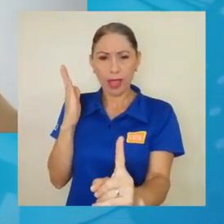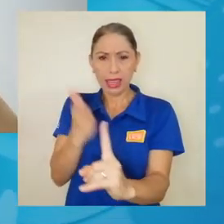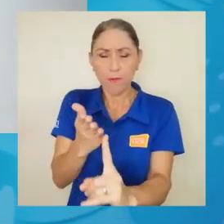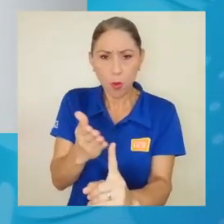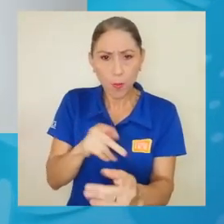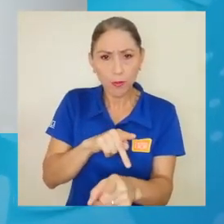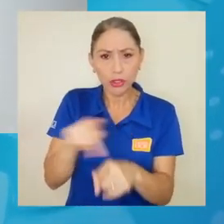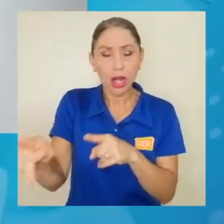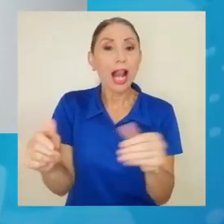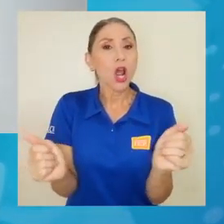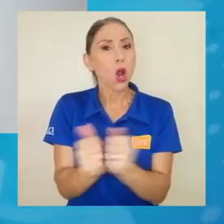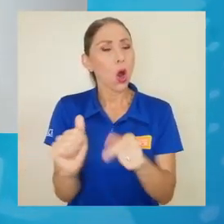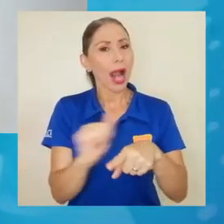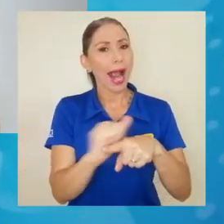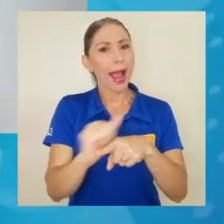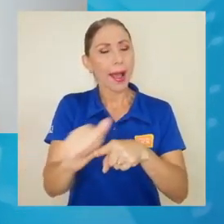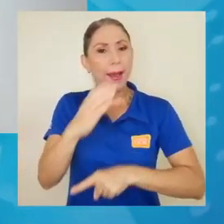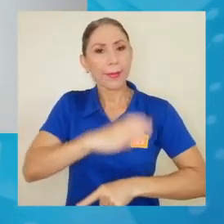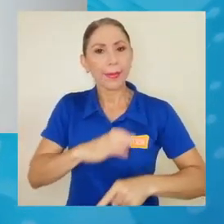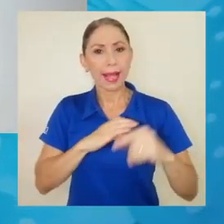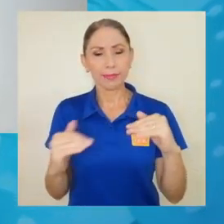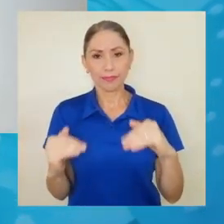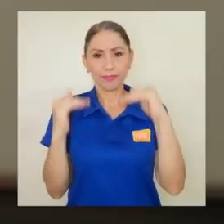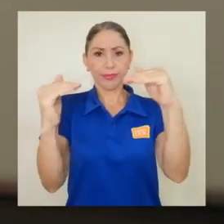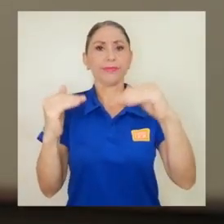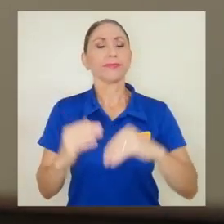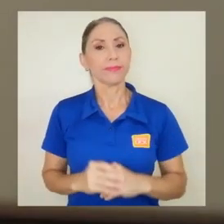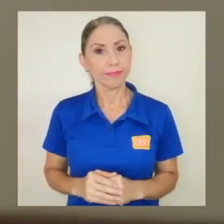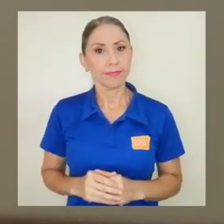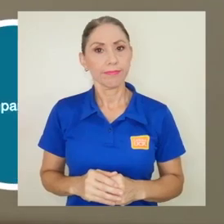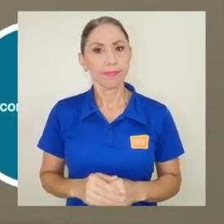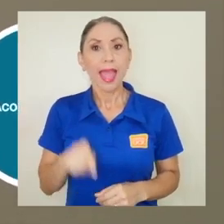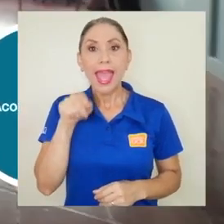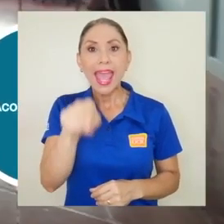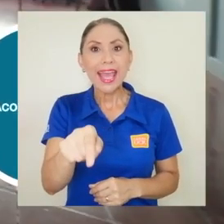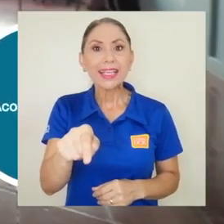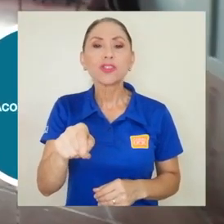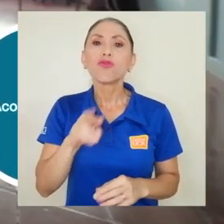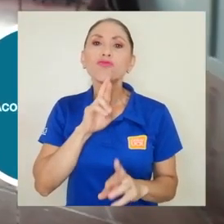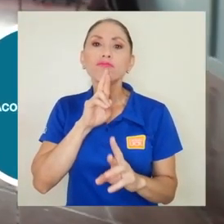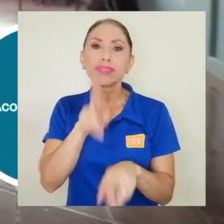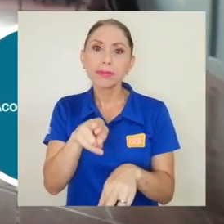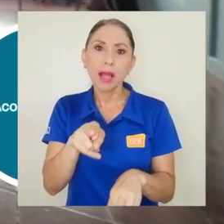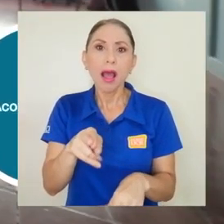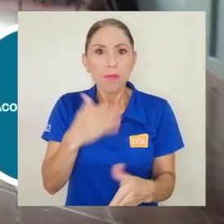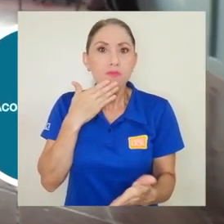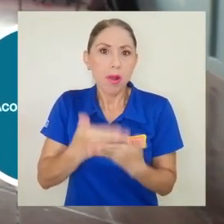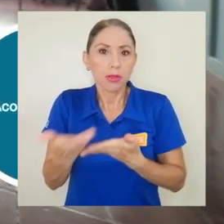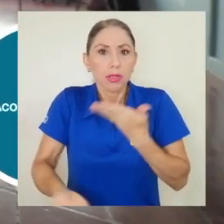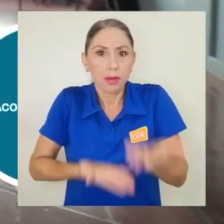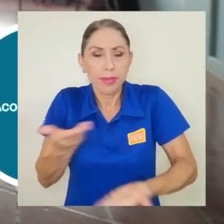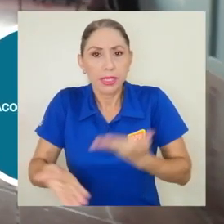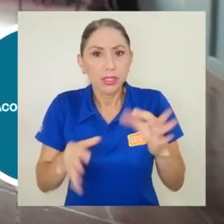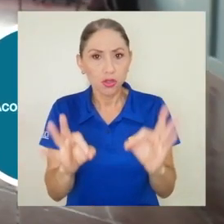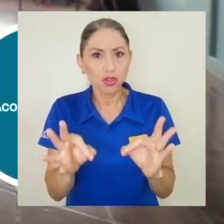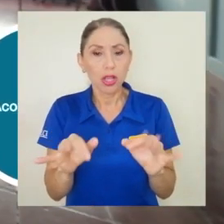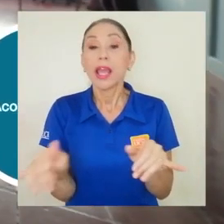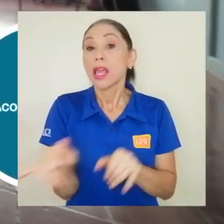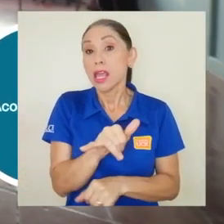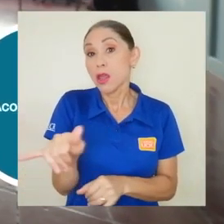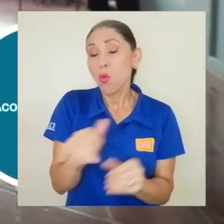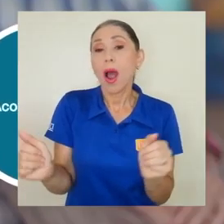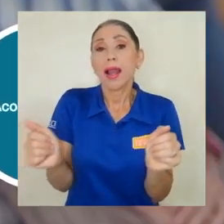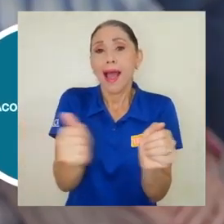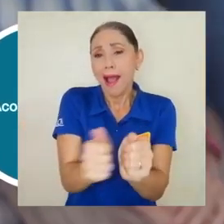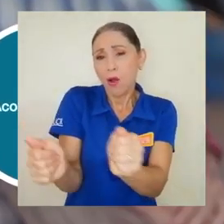con capacitaciones de alta calidad, ¿verdad? Que eso se debe traducir en los servicios. Igual con los